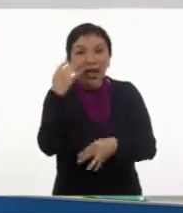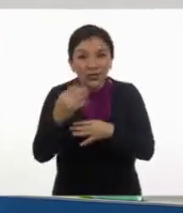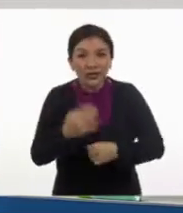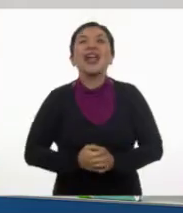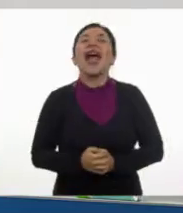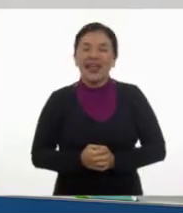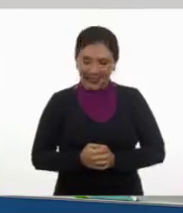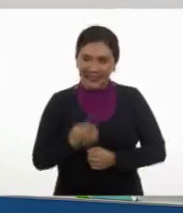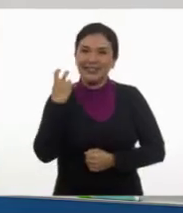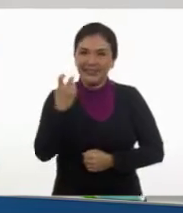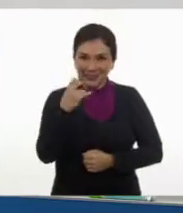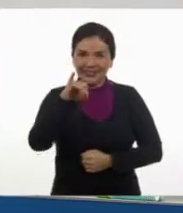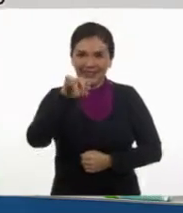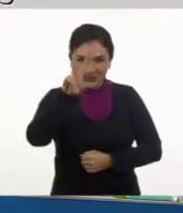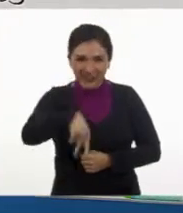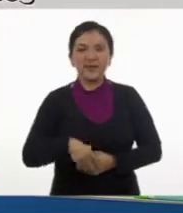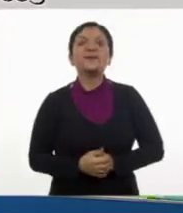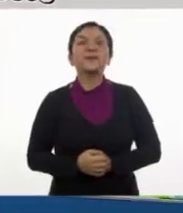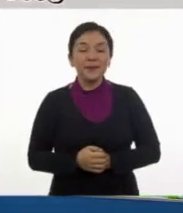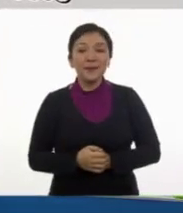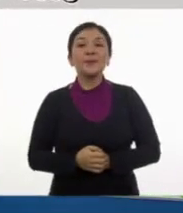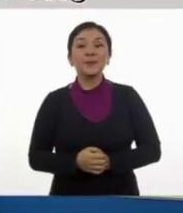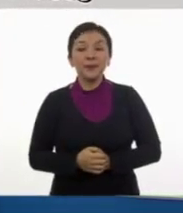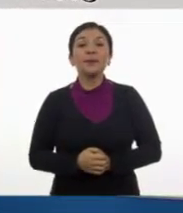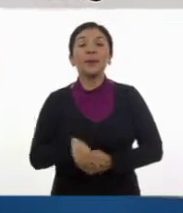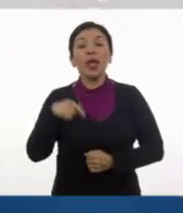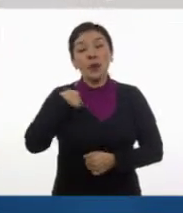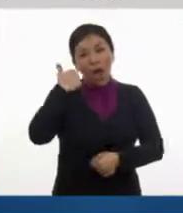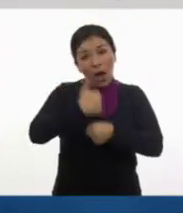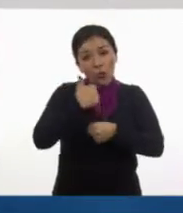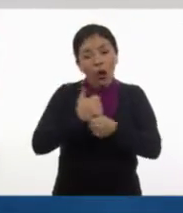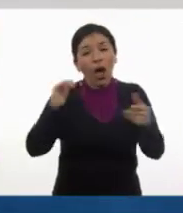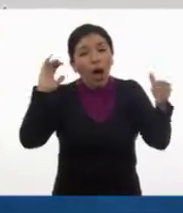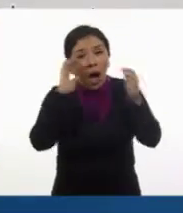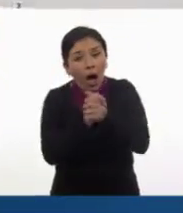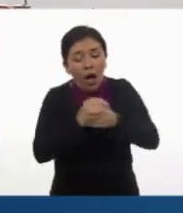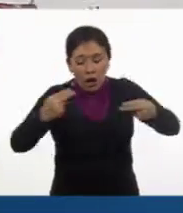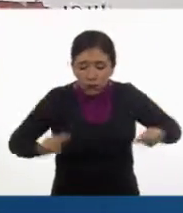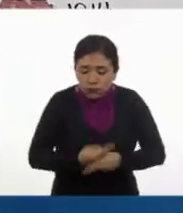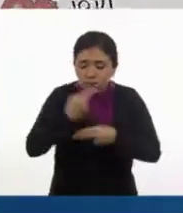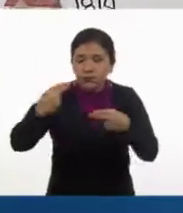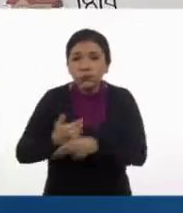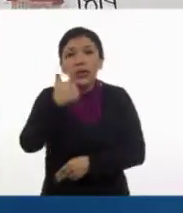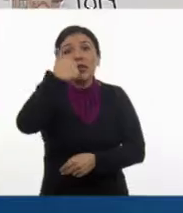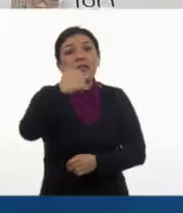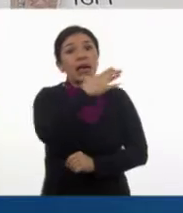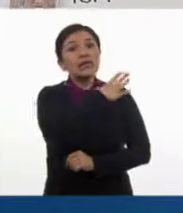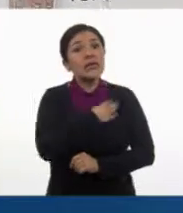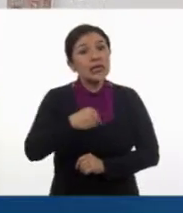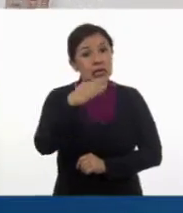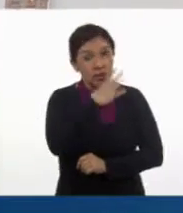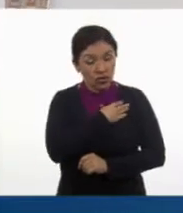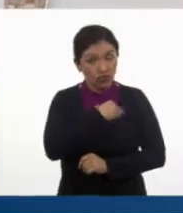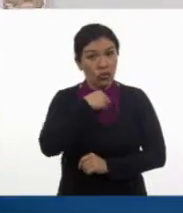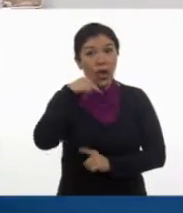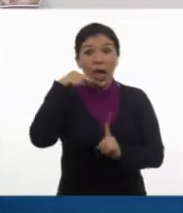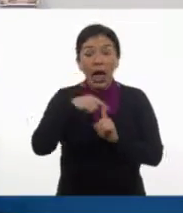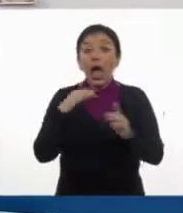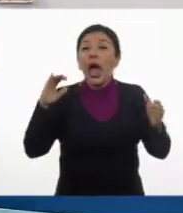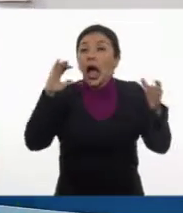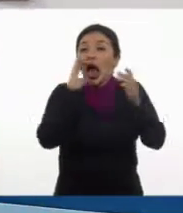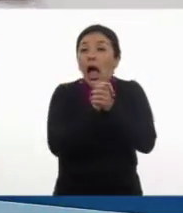Ajá, es así. Y él se casó y tuvo seis hijos. Se casó